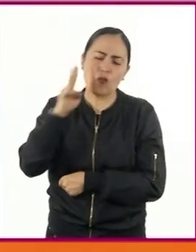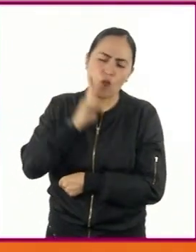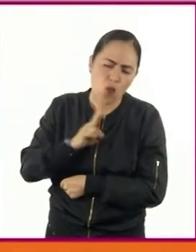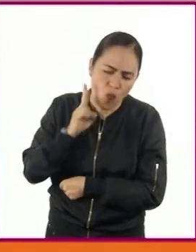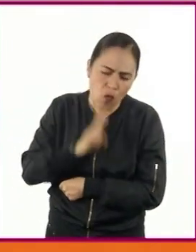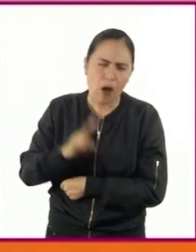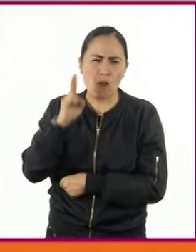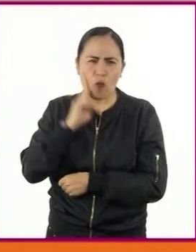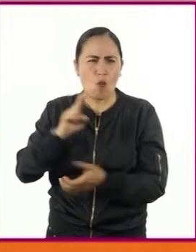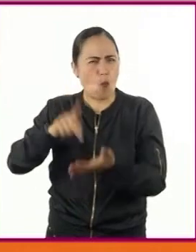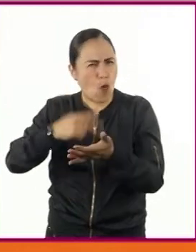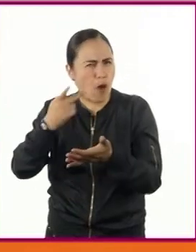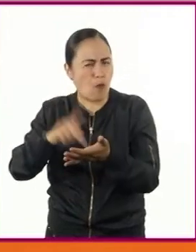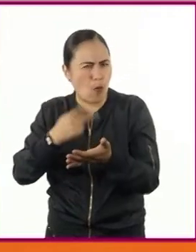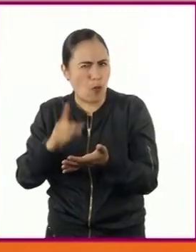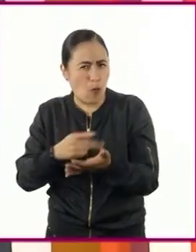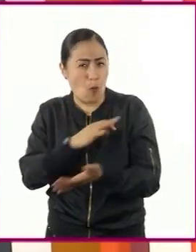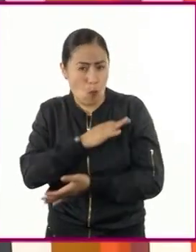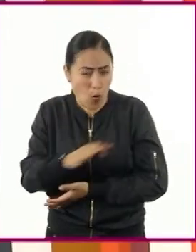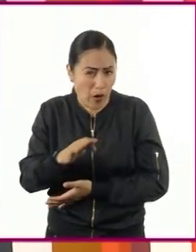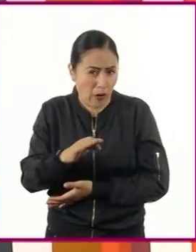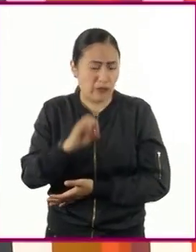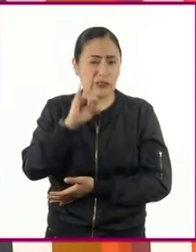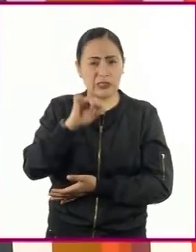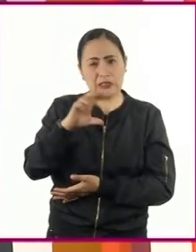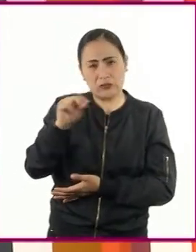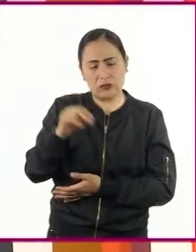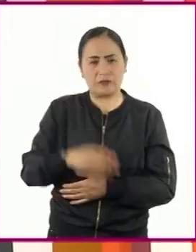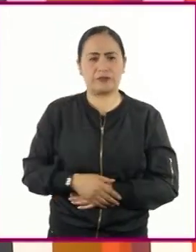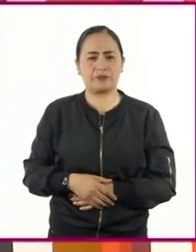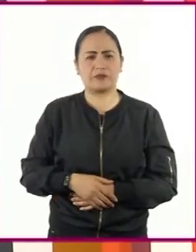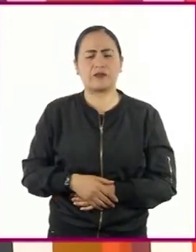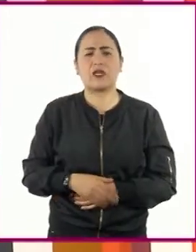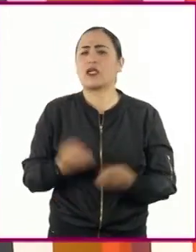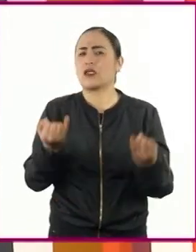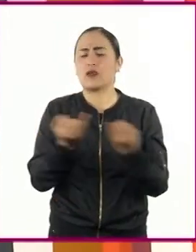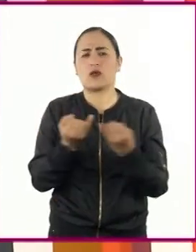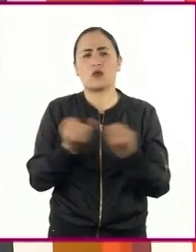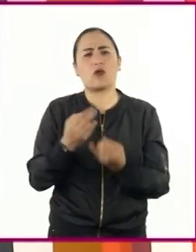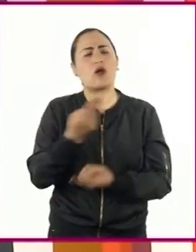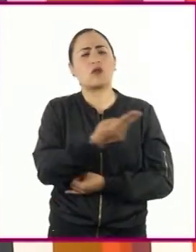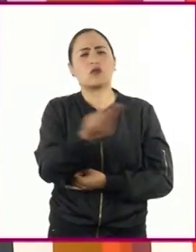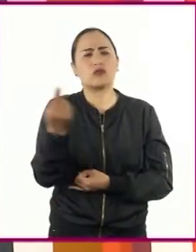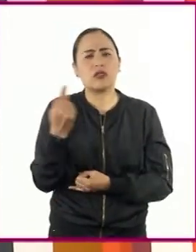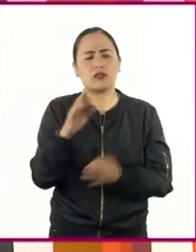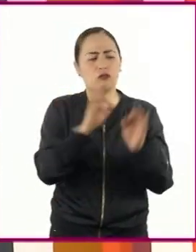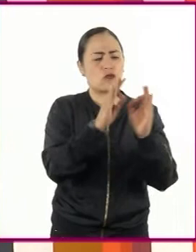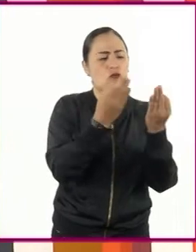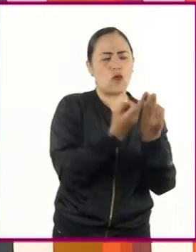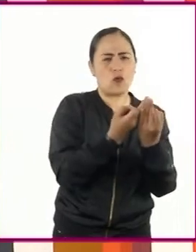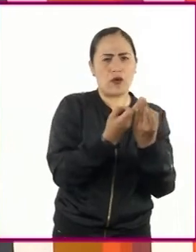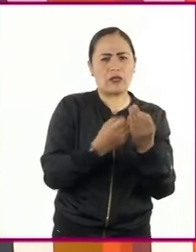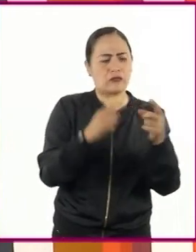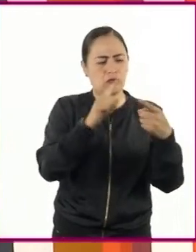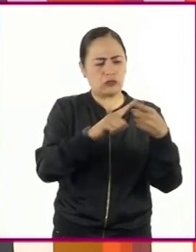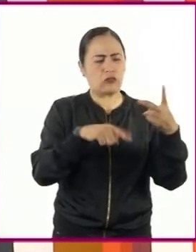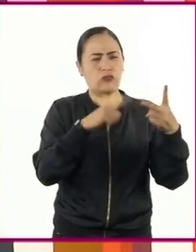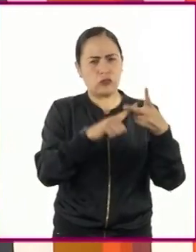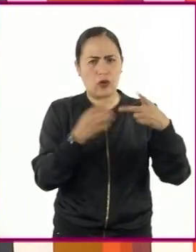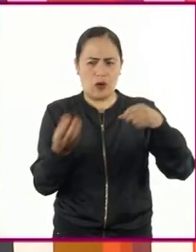factible a realizarse. Elaboren otros dos nuevos modelos donde inserten un nuevo gen a cada organismo.